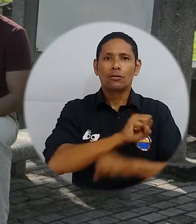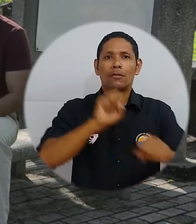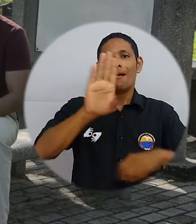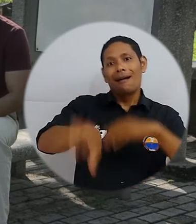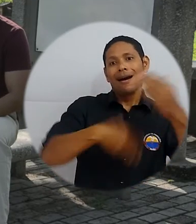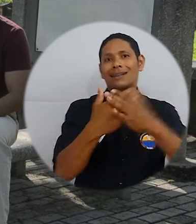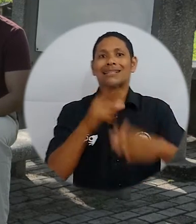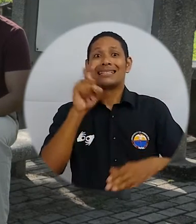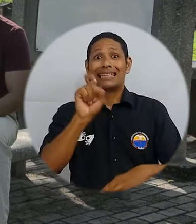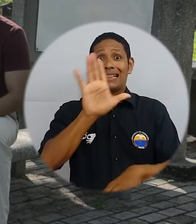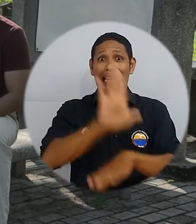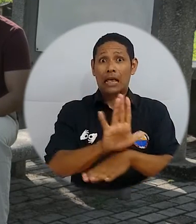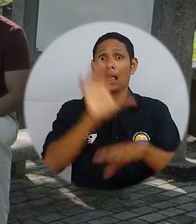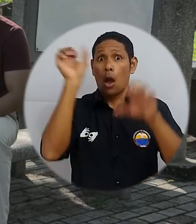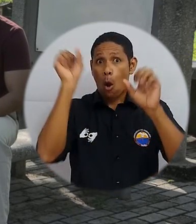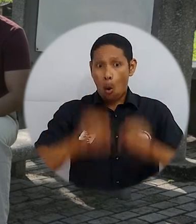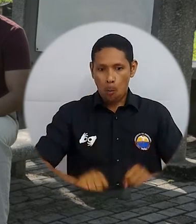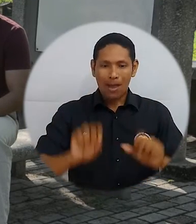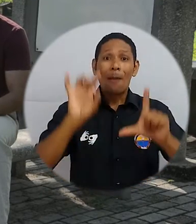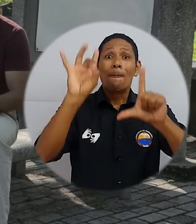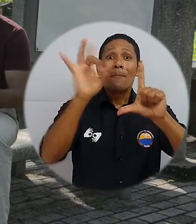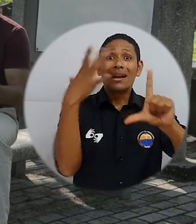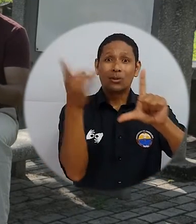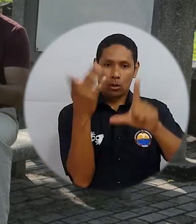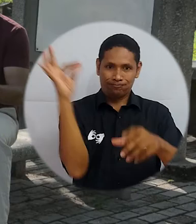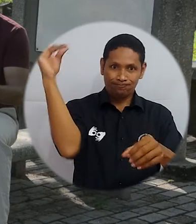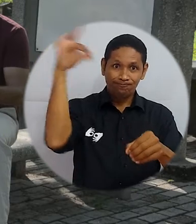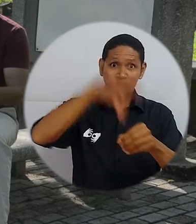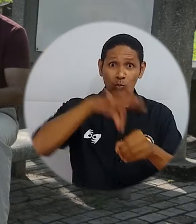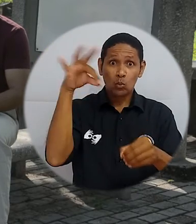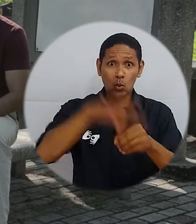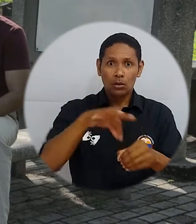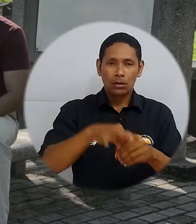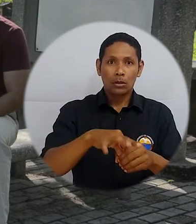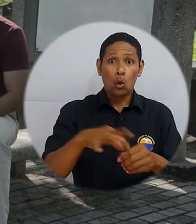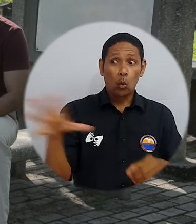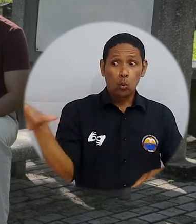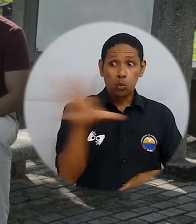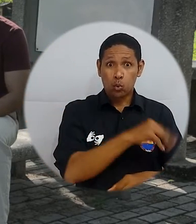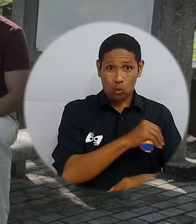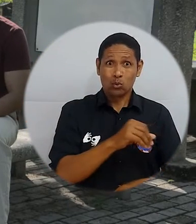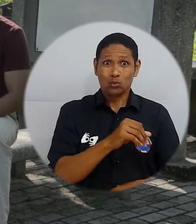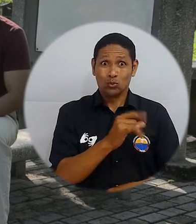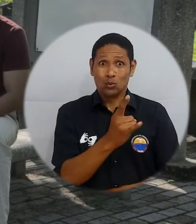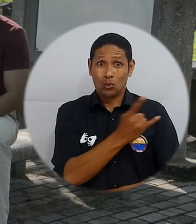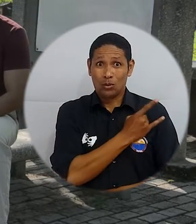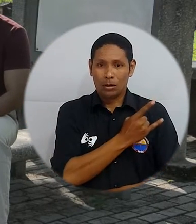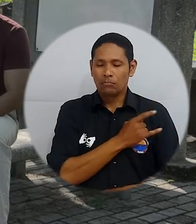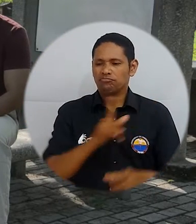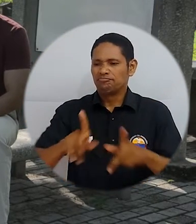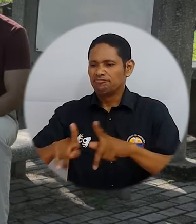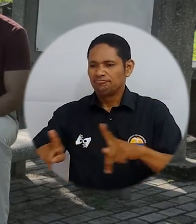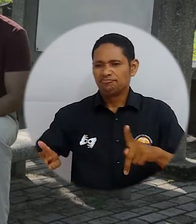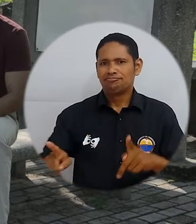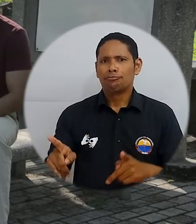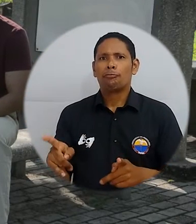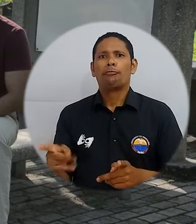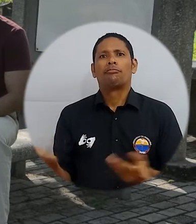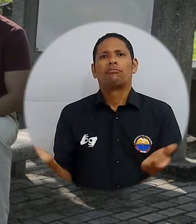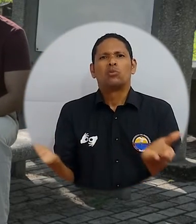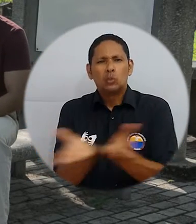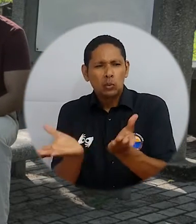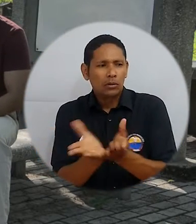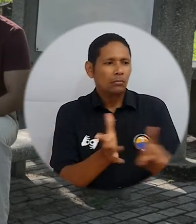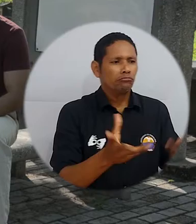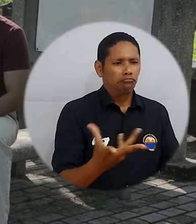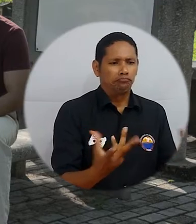mediante un aplicativo electrónico de votación. Para esta cita de gran importancia para la comunidad universitaria están convocados estudiantes y